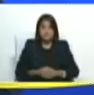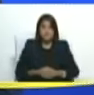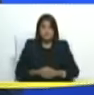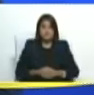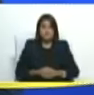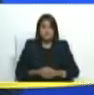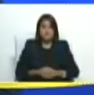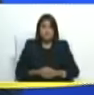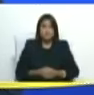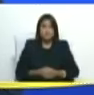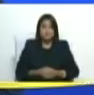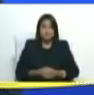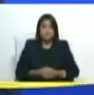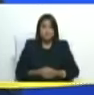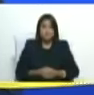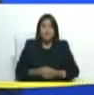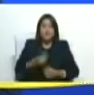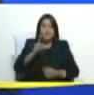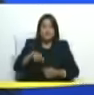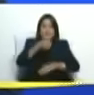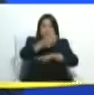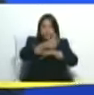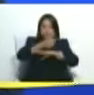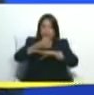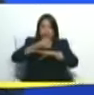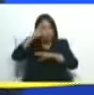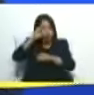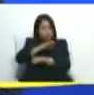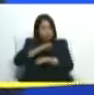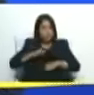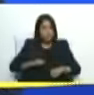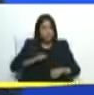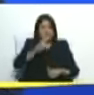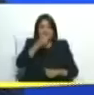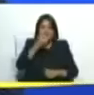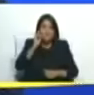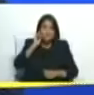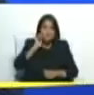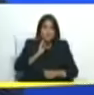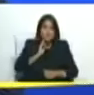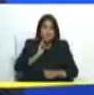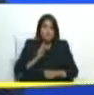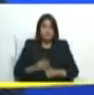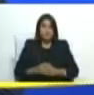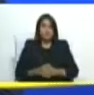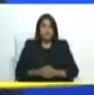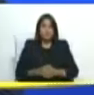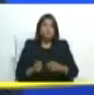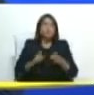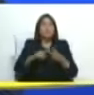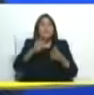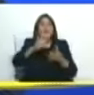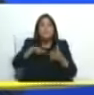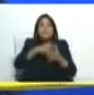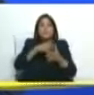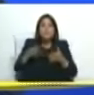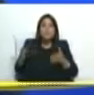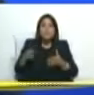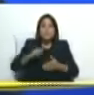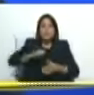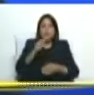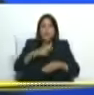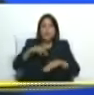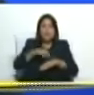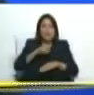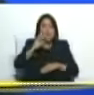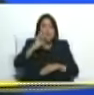Mayor Superior de la Fuerza Armada Nacional Bolivariana, todos los planes de nuestra gloriosa Policía